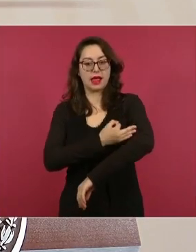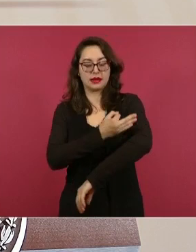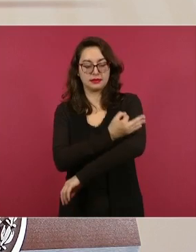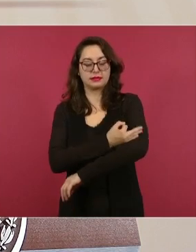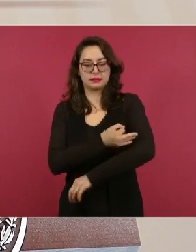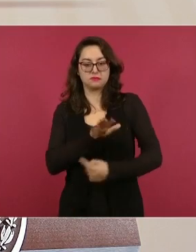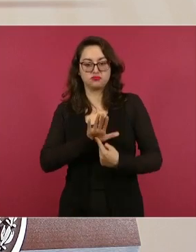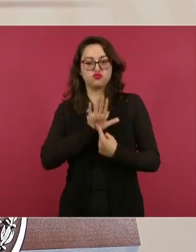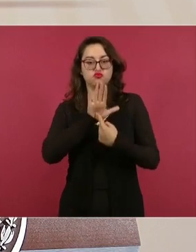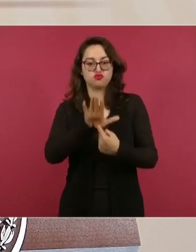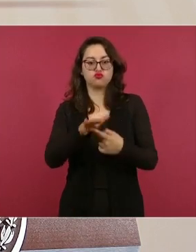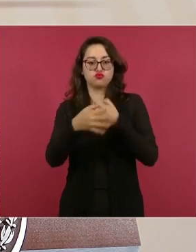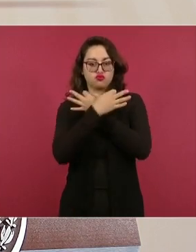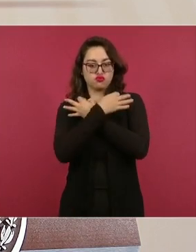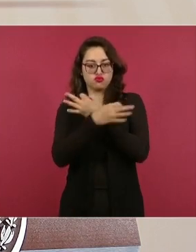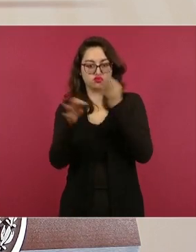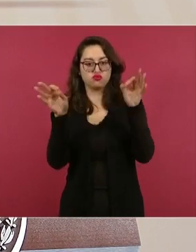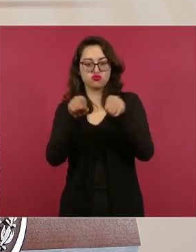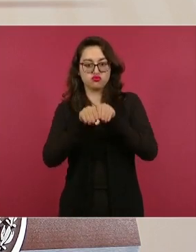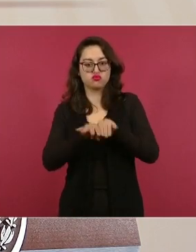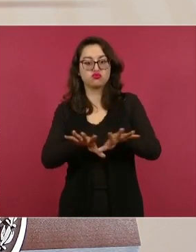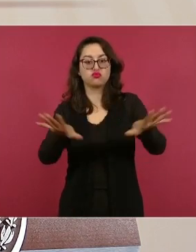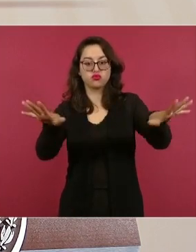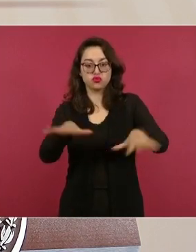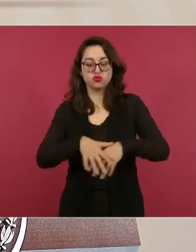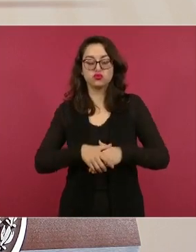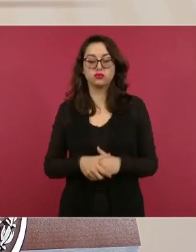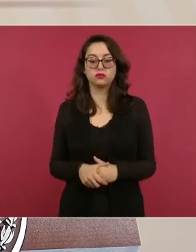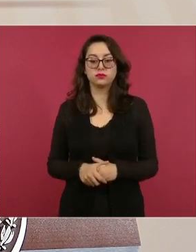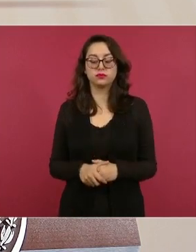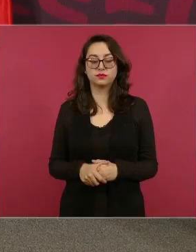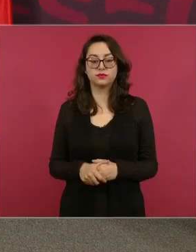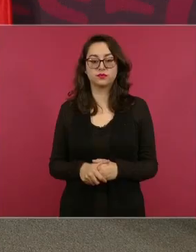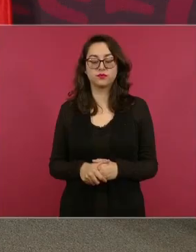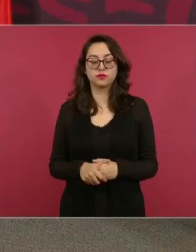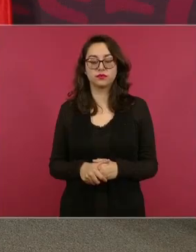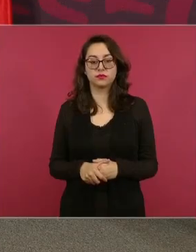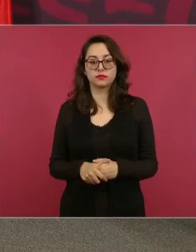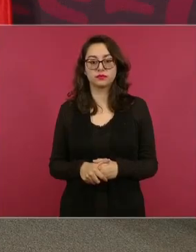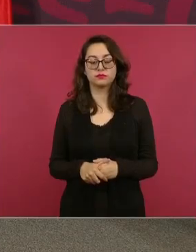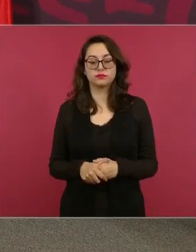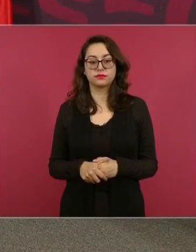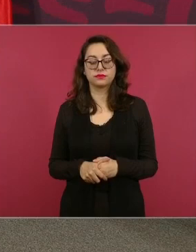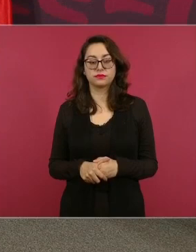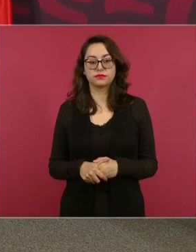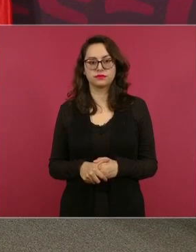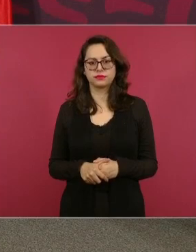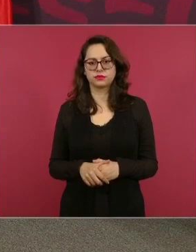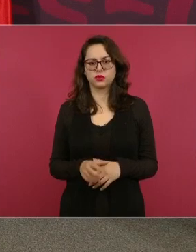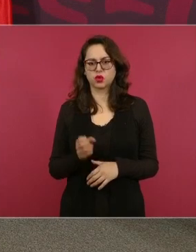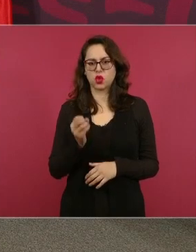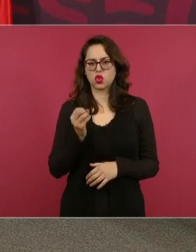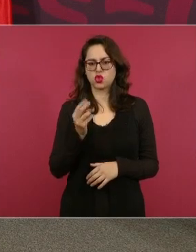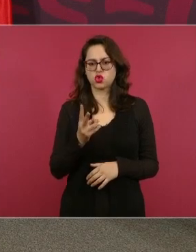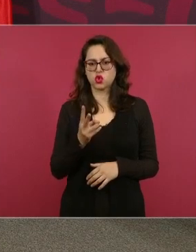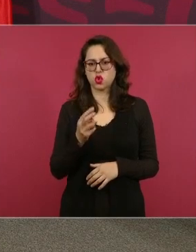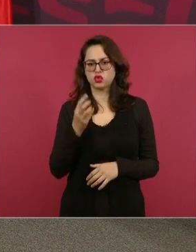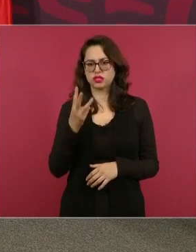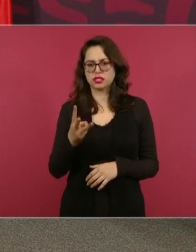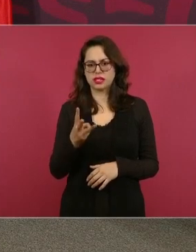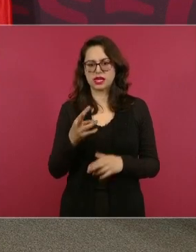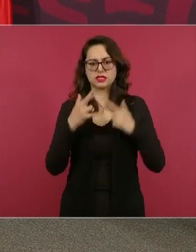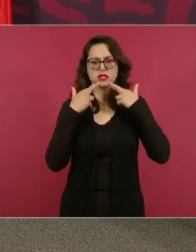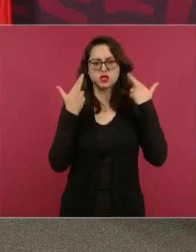todas estas reuniones todos estos encuentros que son dos o tres son